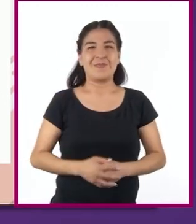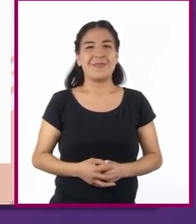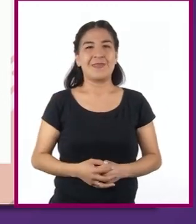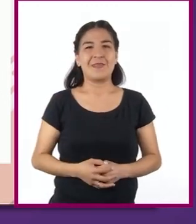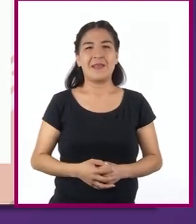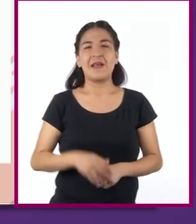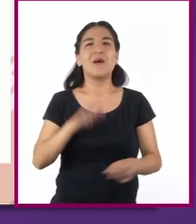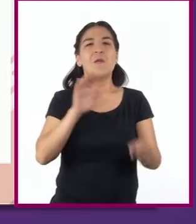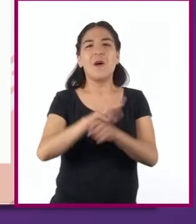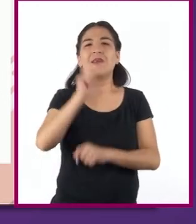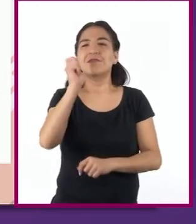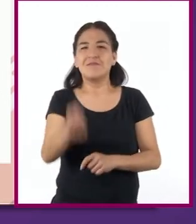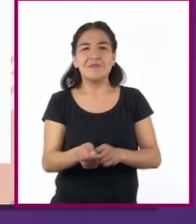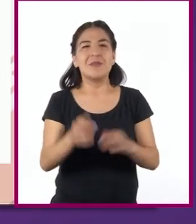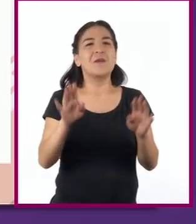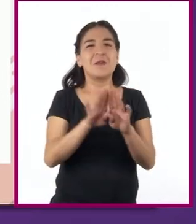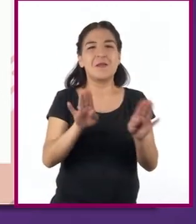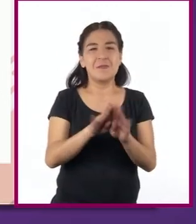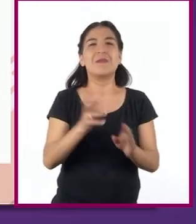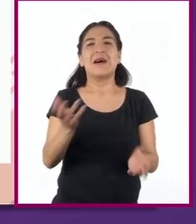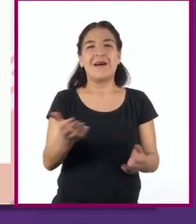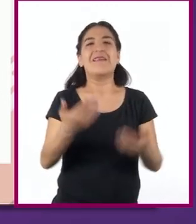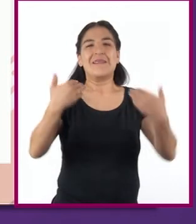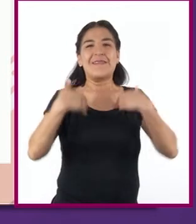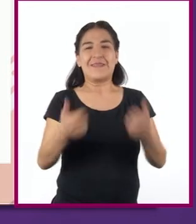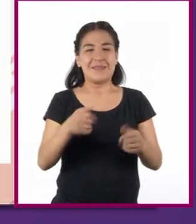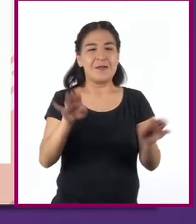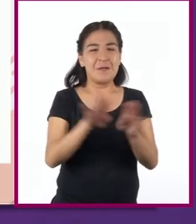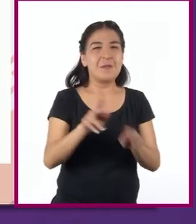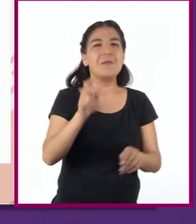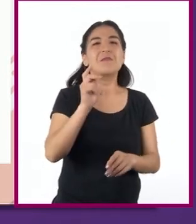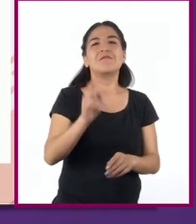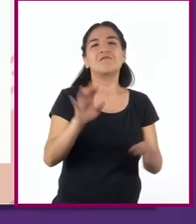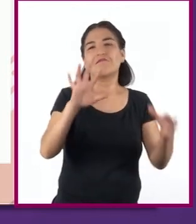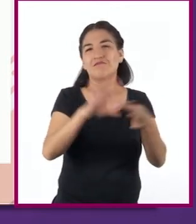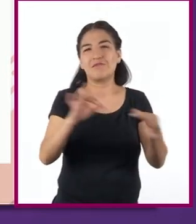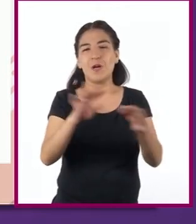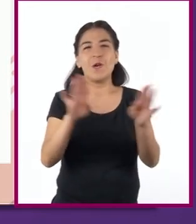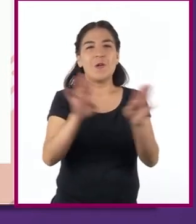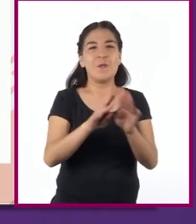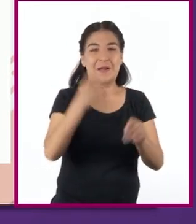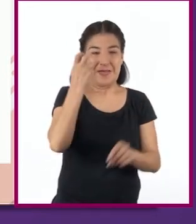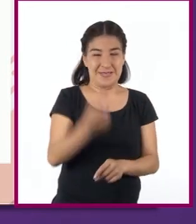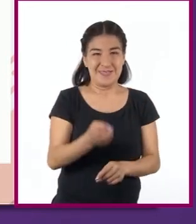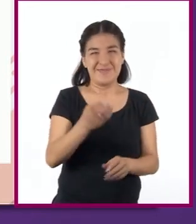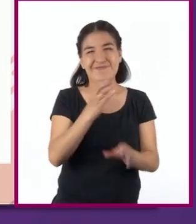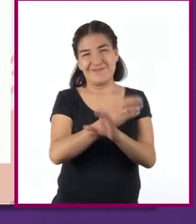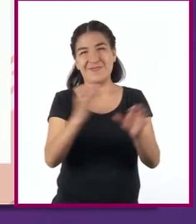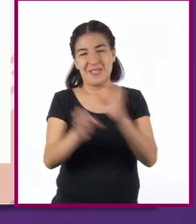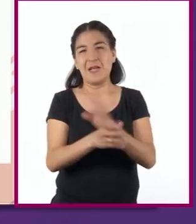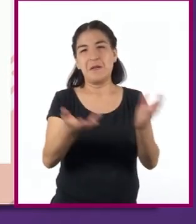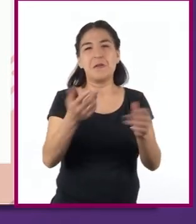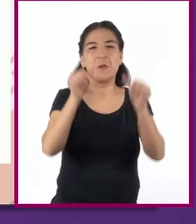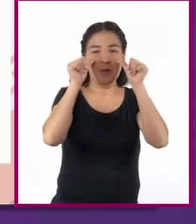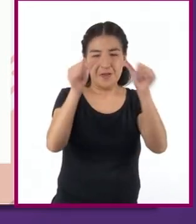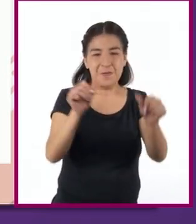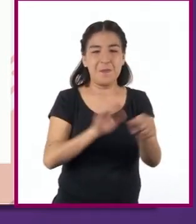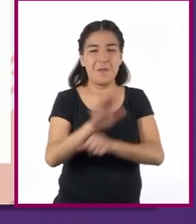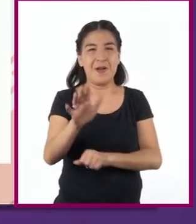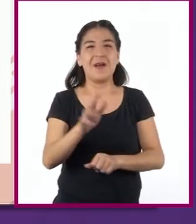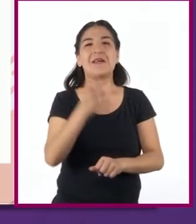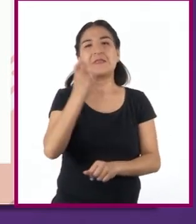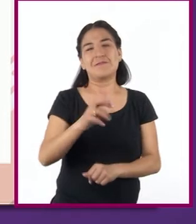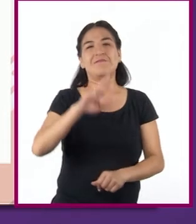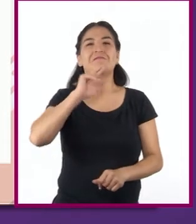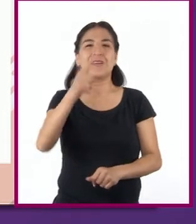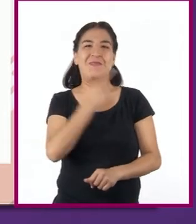Aquí la interpretación se ratifica y se puede decir que ese producto en este caso servicio es preferido